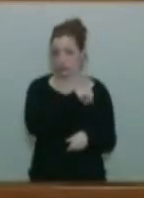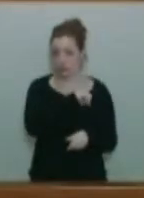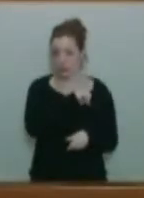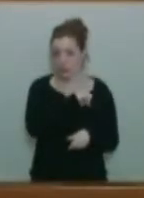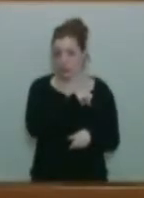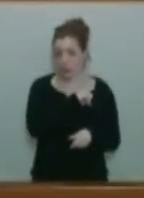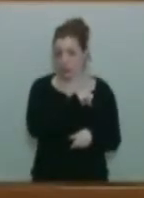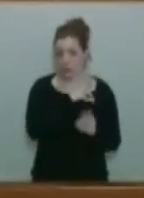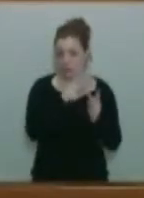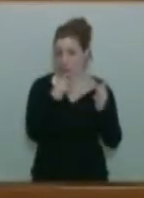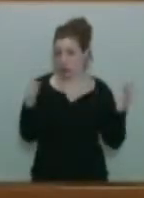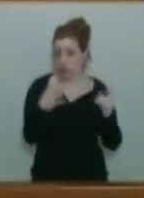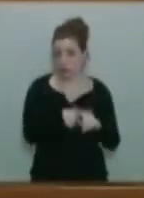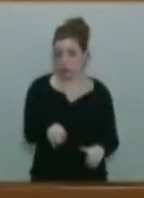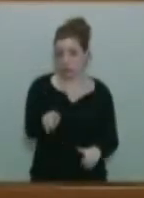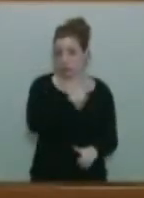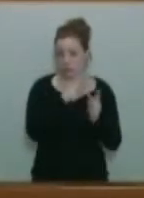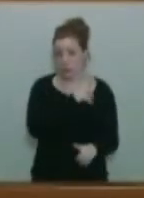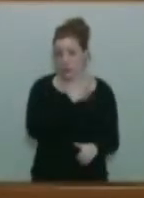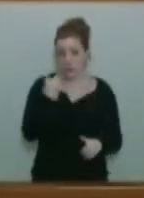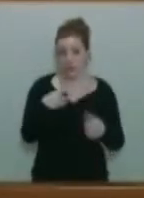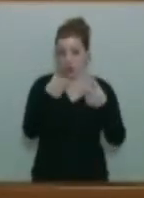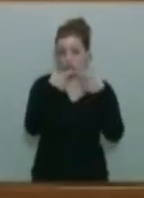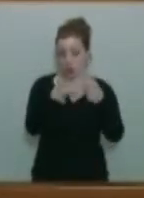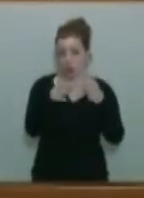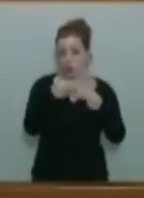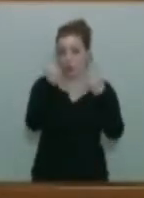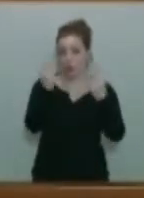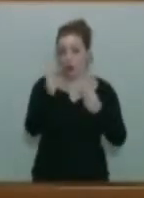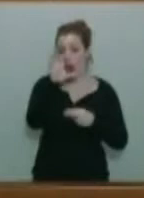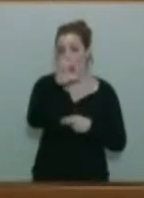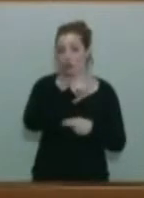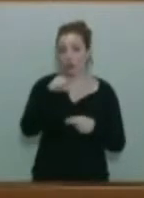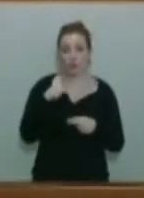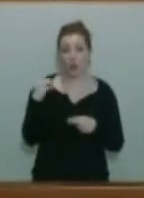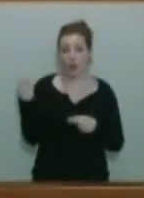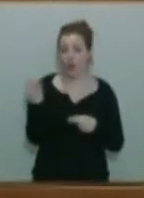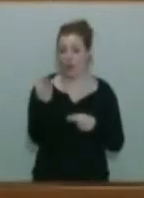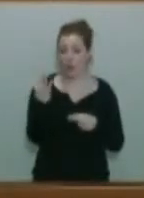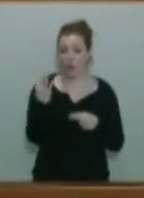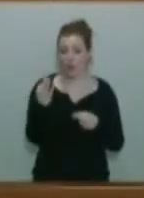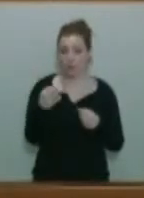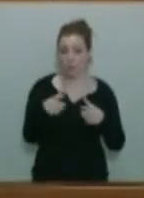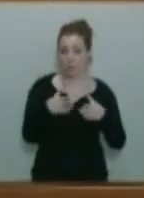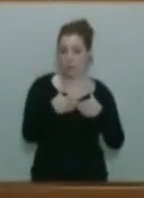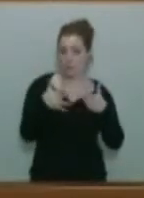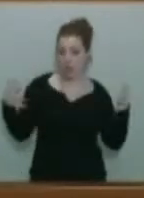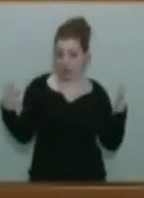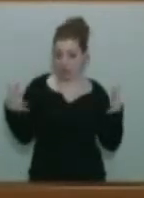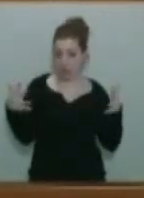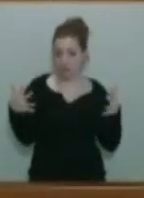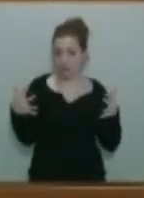mastodóntico gigantesco tamaño del sector público autonómico. Deberían de haber incorporado un número muchísimo más amplio, si es que sus palabras